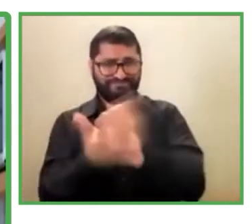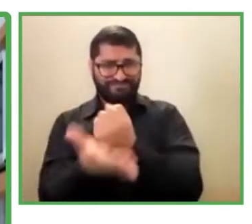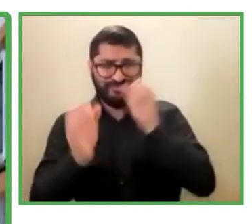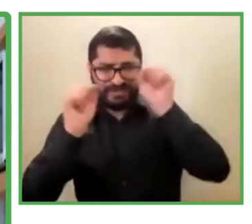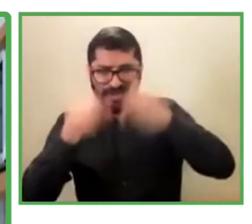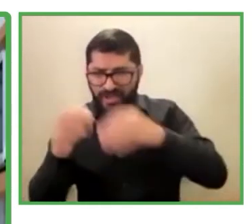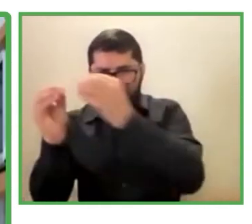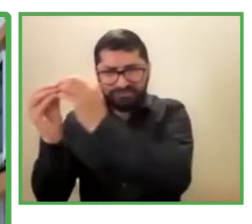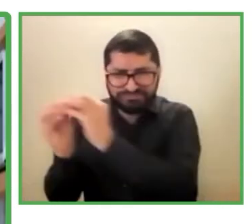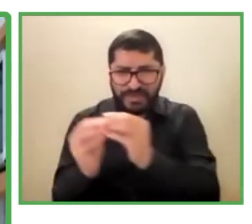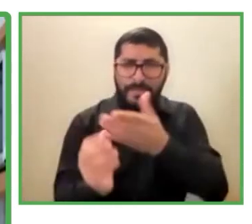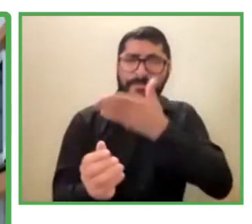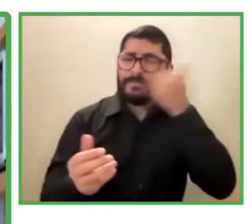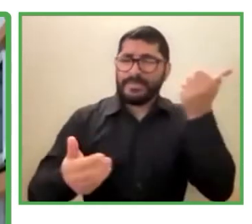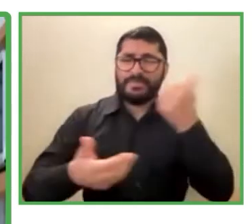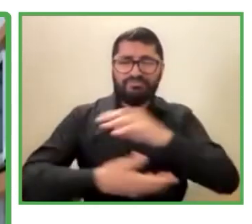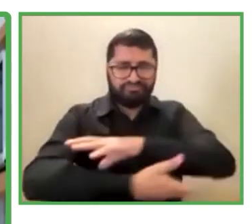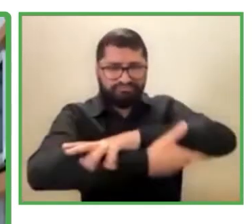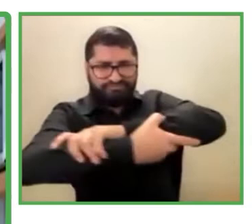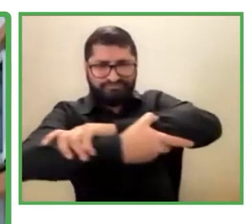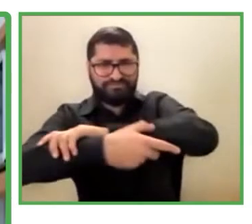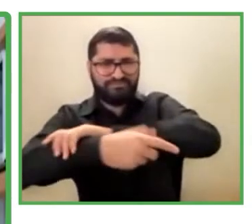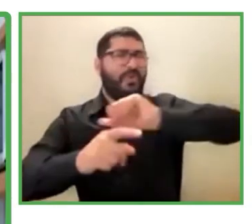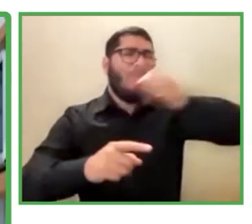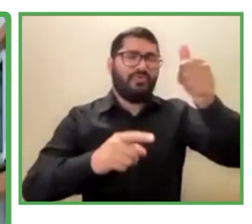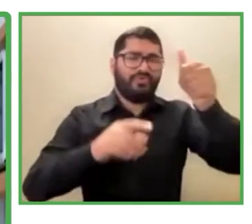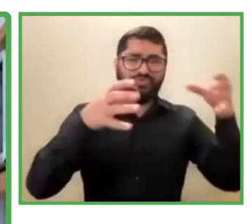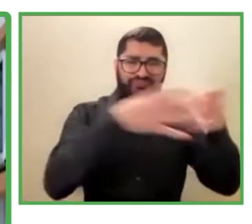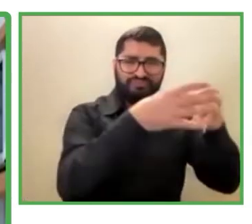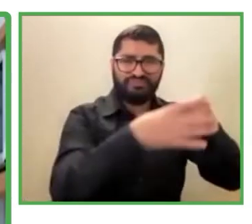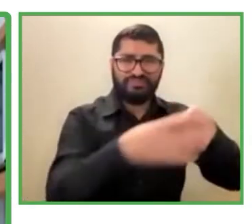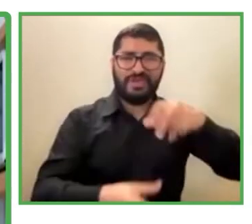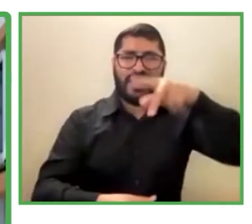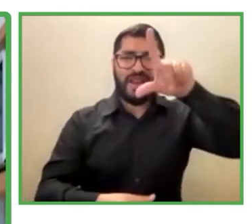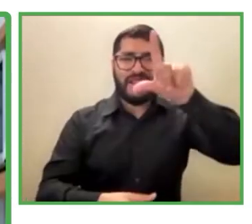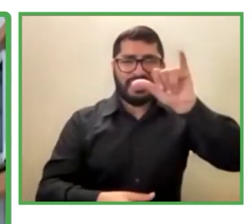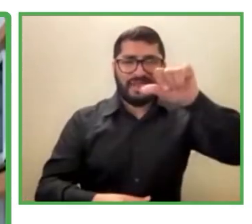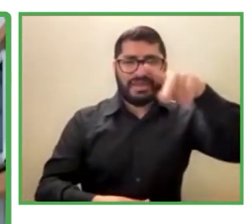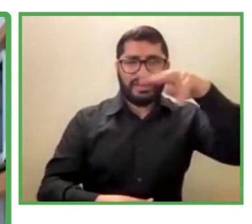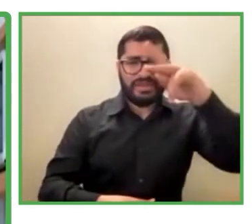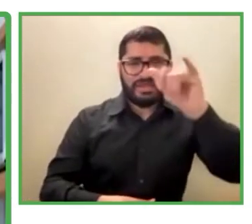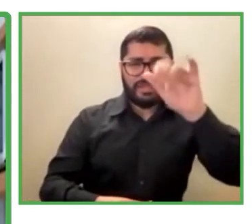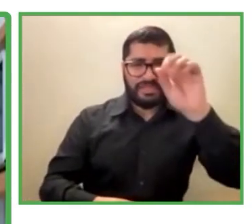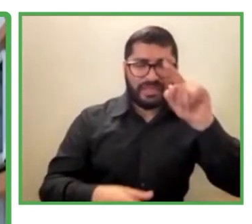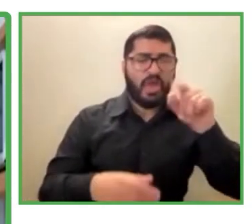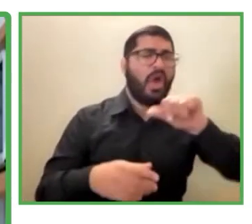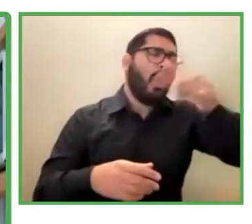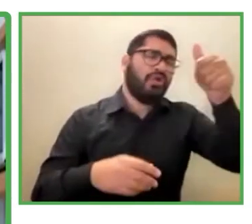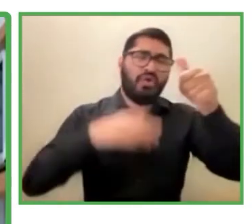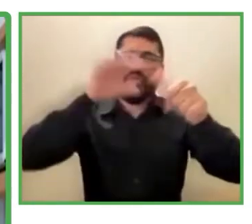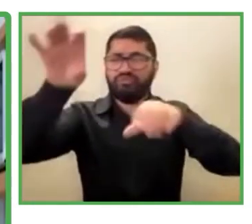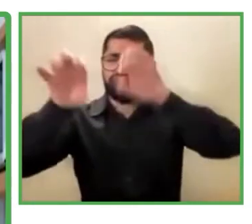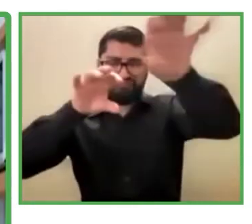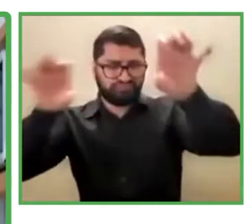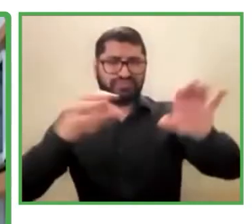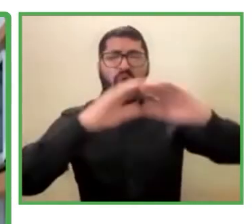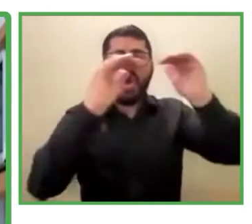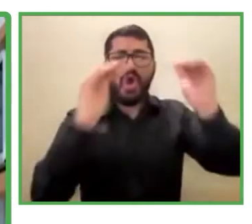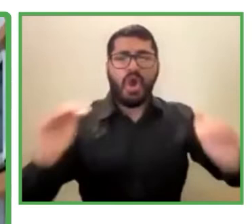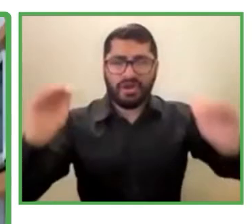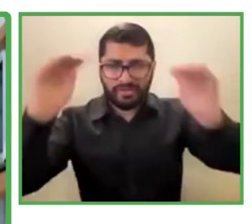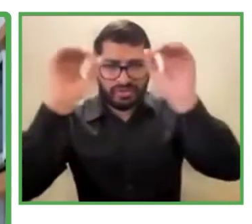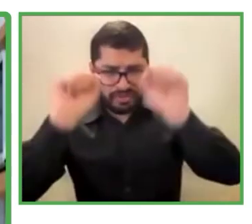con LinkedIn, con Microsoft y con algunas otras instituciones educativas que ofrecían sus procesos